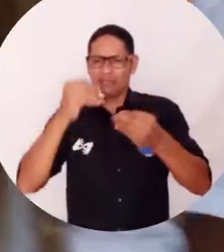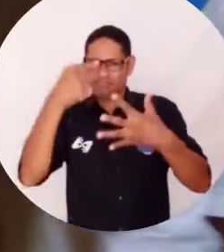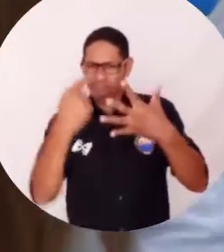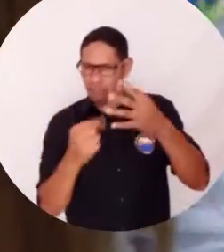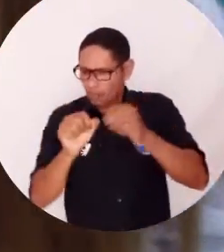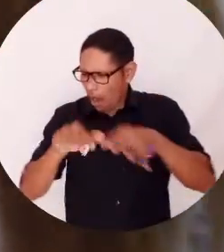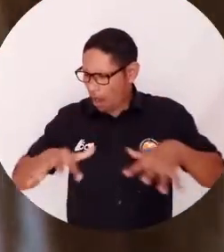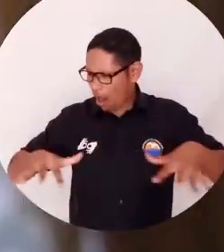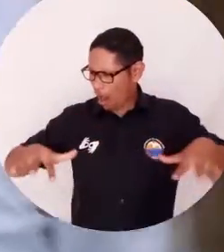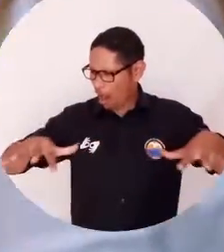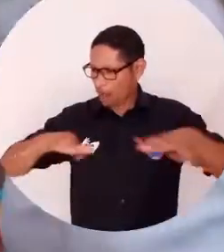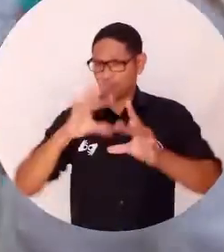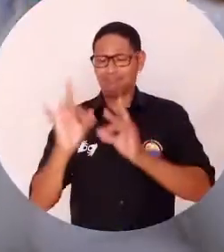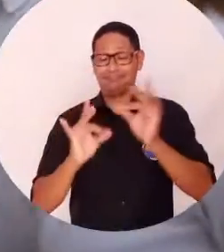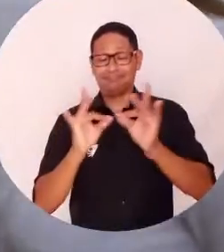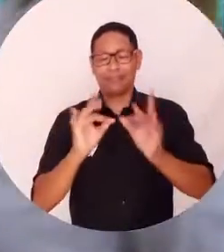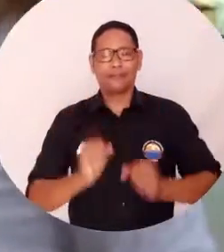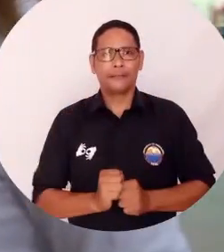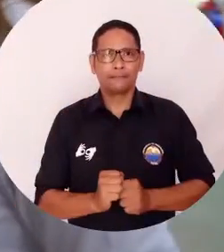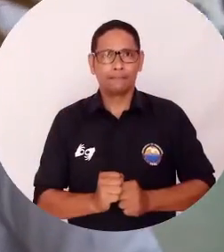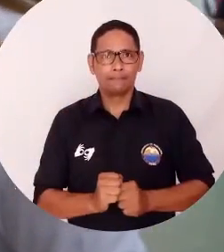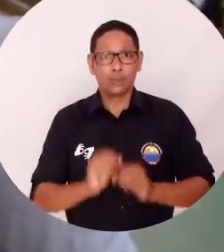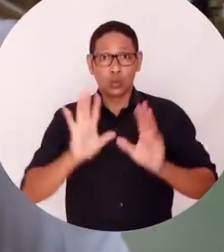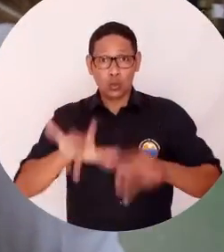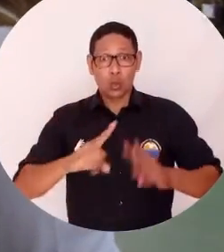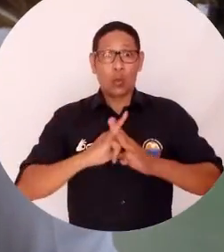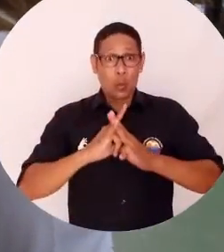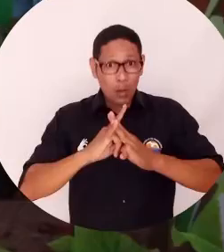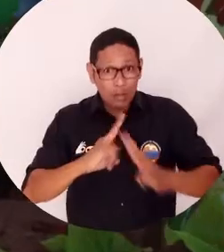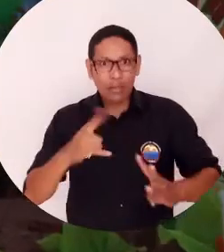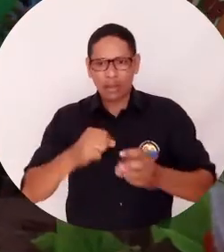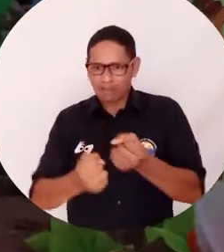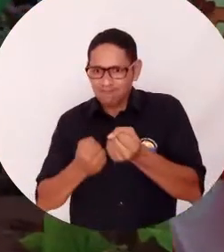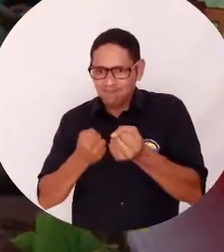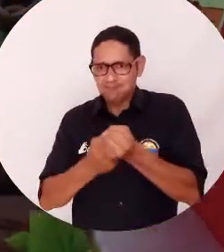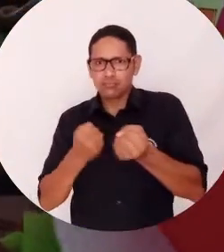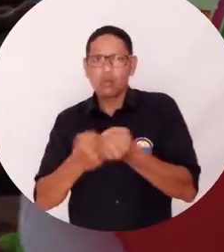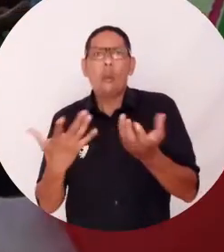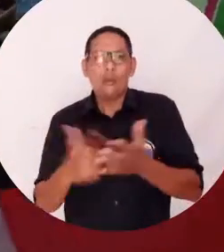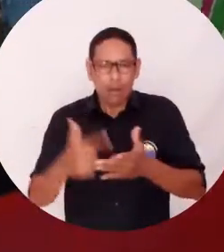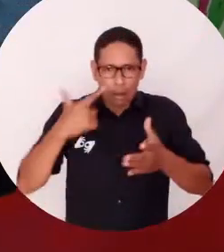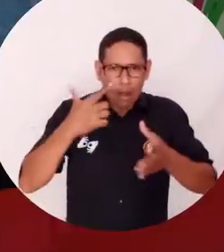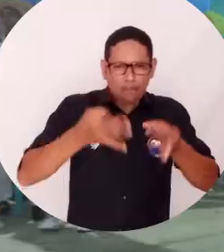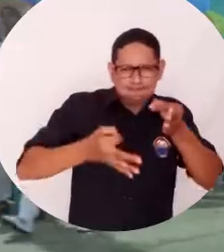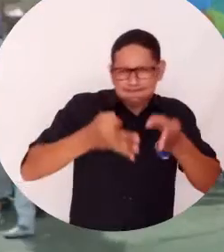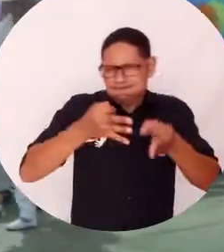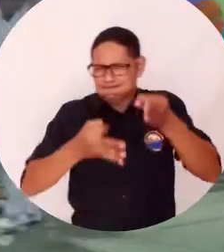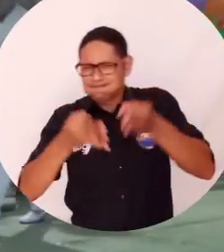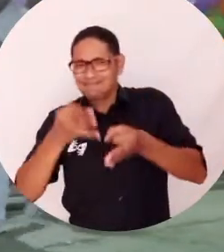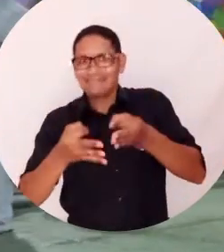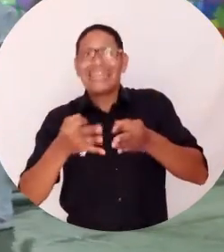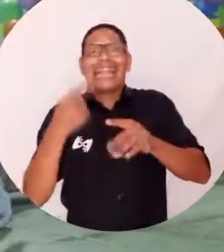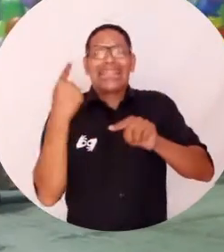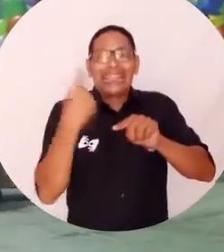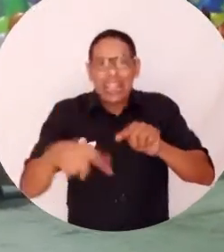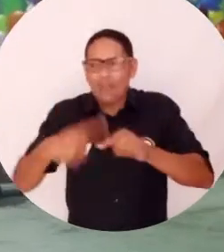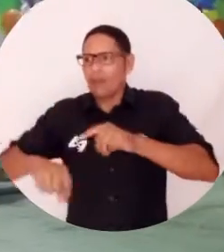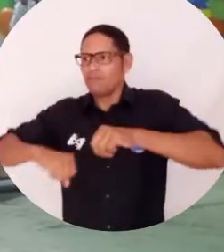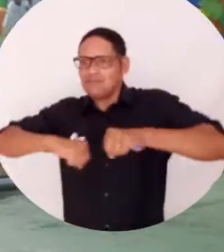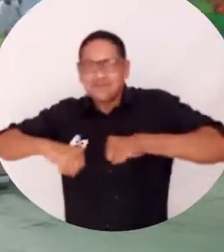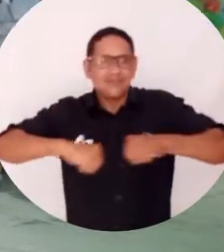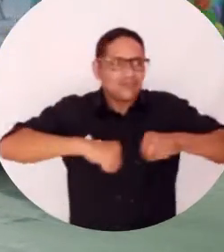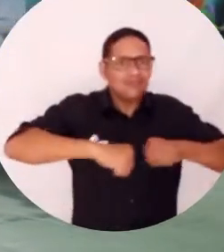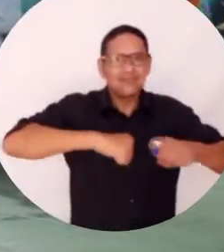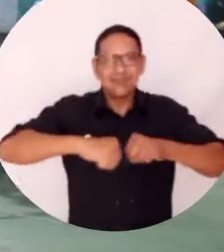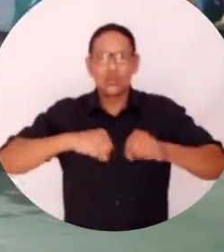la ambientación del stand estuvo perfecta. Esta iniciativa donde la Alma Mater también participó como jurado calificador se suma a las diversas acciones